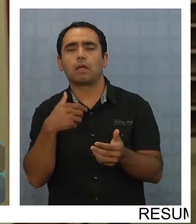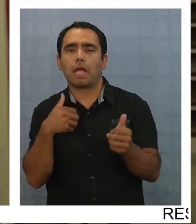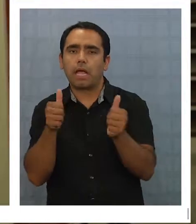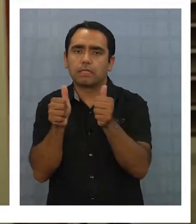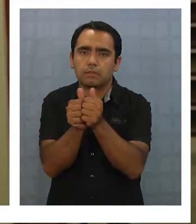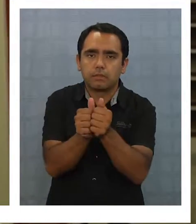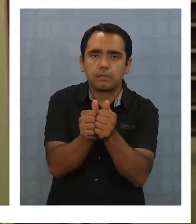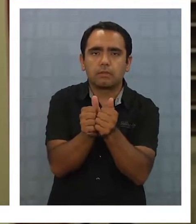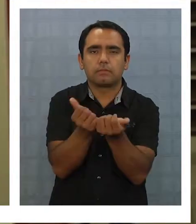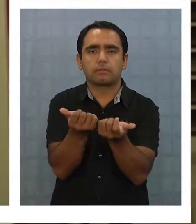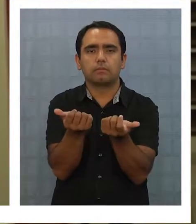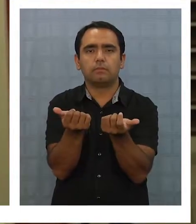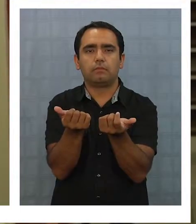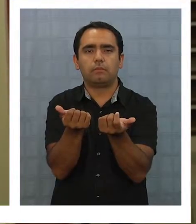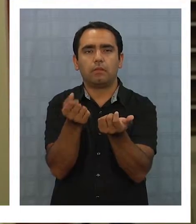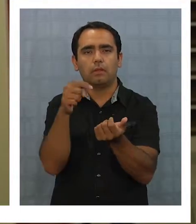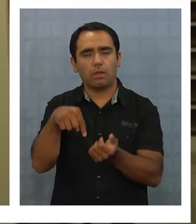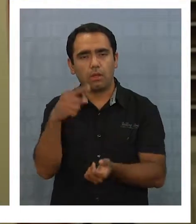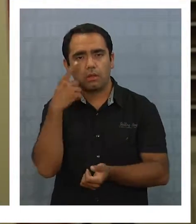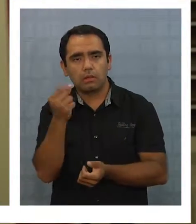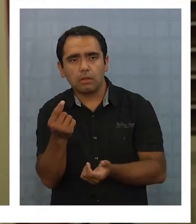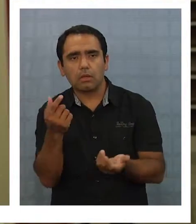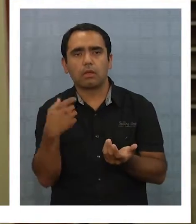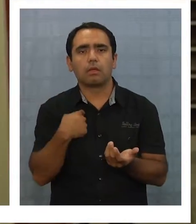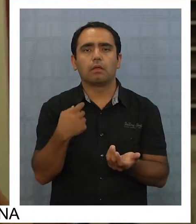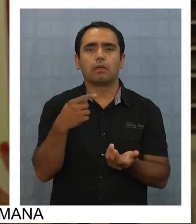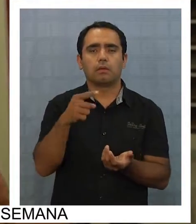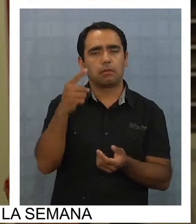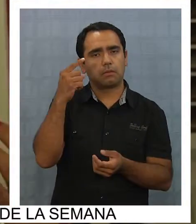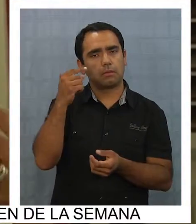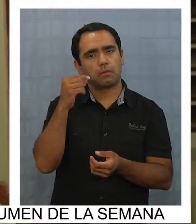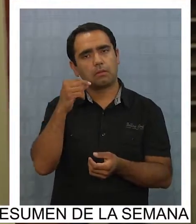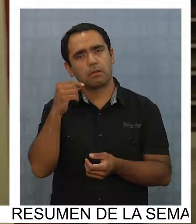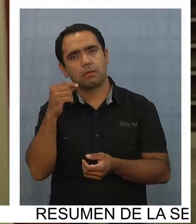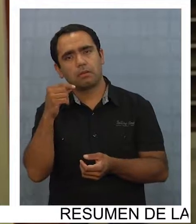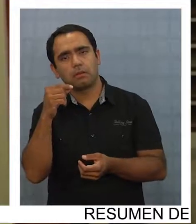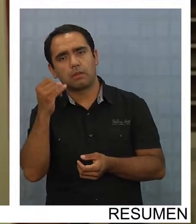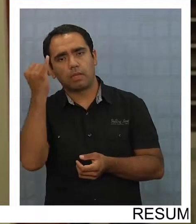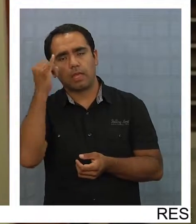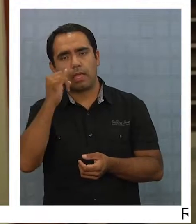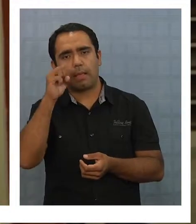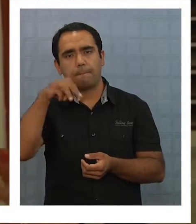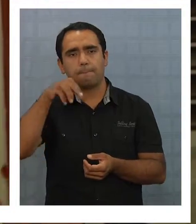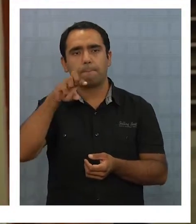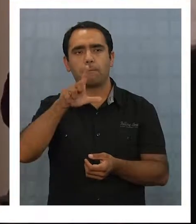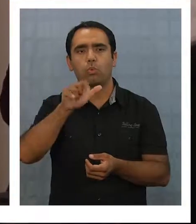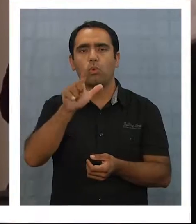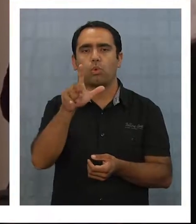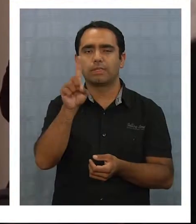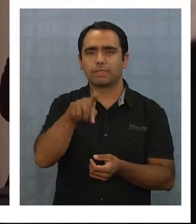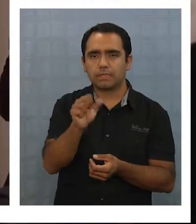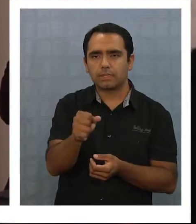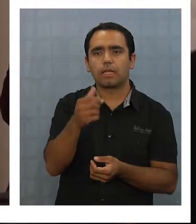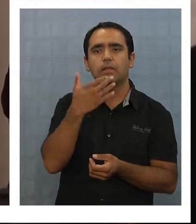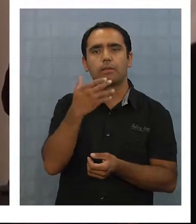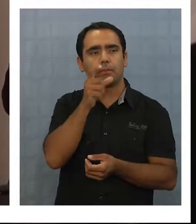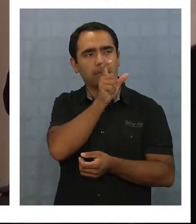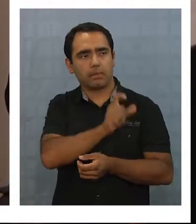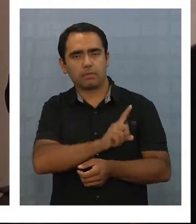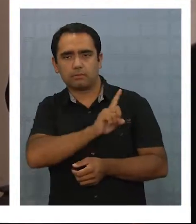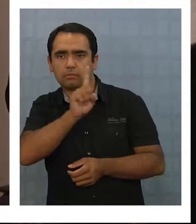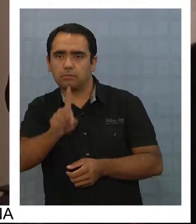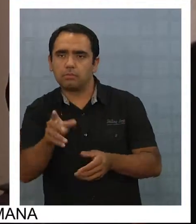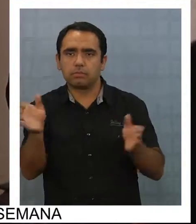acercarse hoy día, lo que nos está permitiendo el COIMAGINA, con el tema de impulso, con el tema de los coworking de